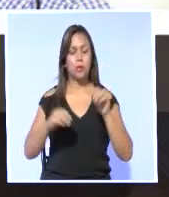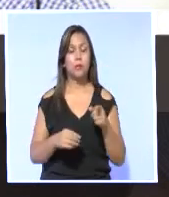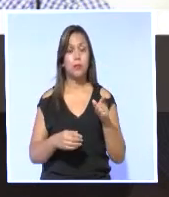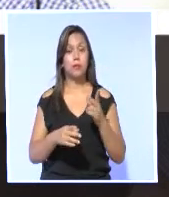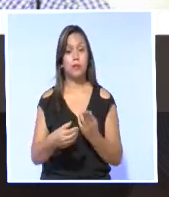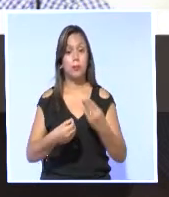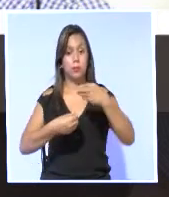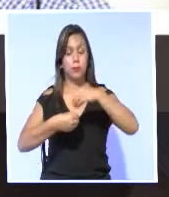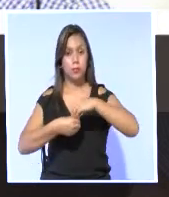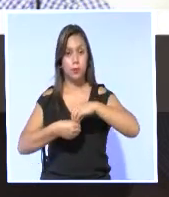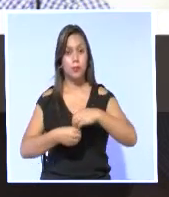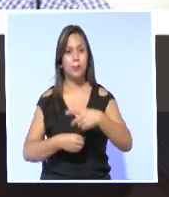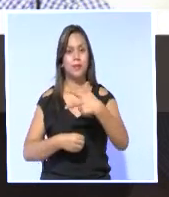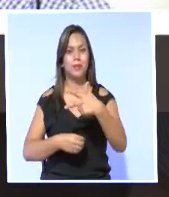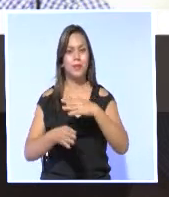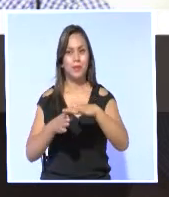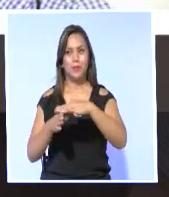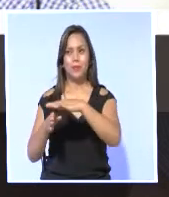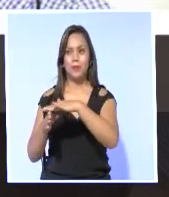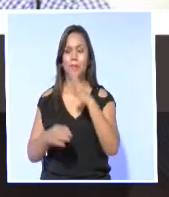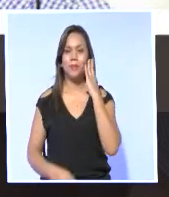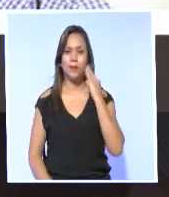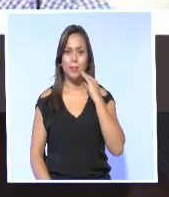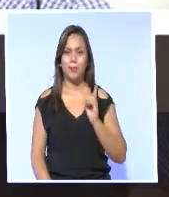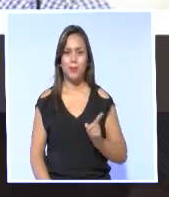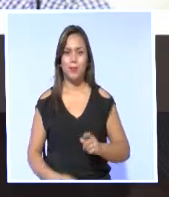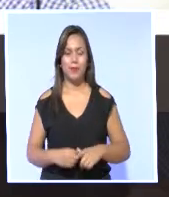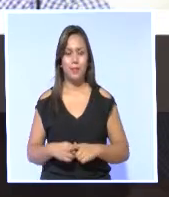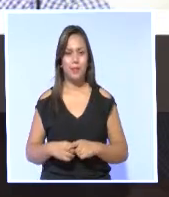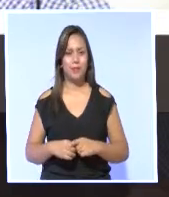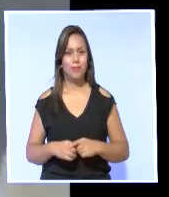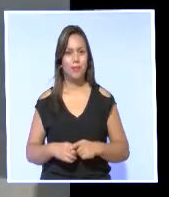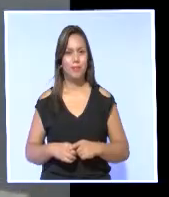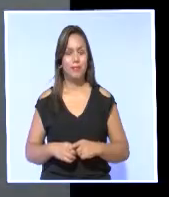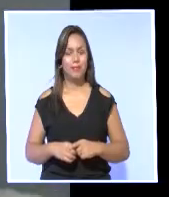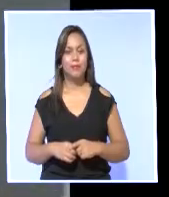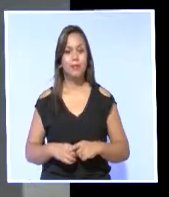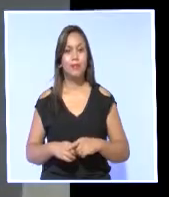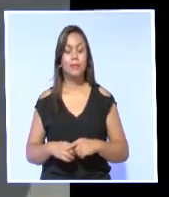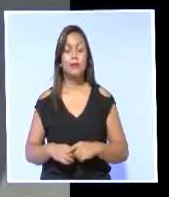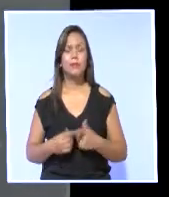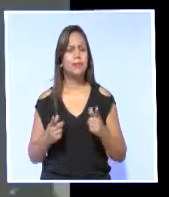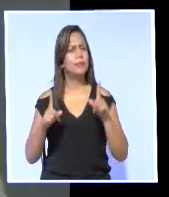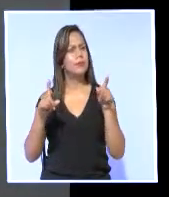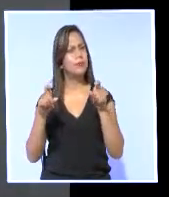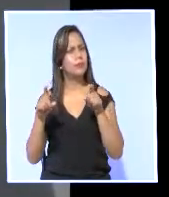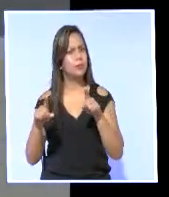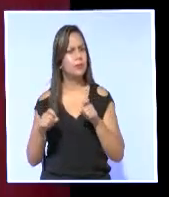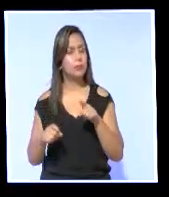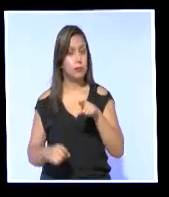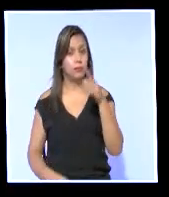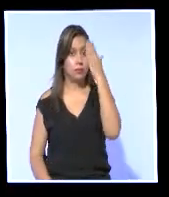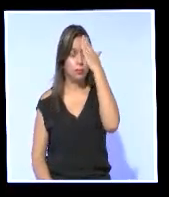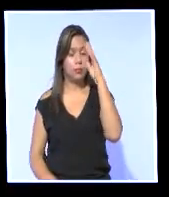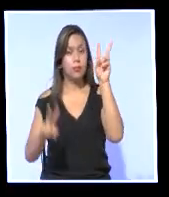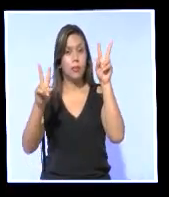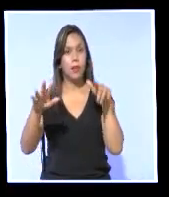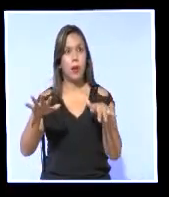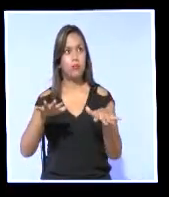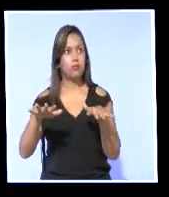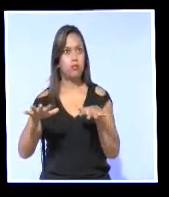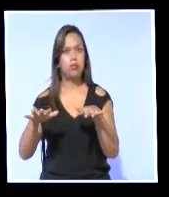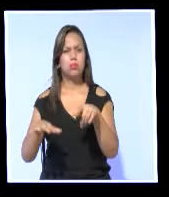participación de tres invitados expertos en la materia. Con la interrogante, ¿sabe qué hacer en caso de sismo?